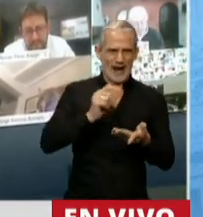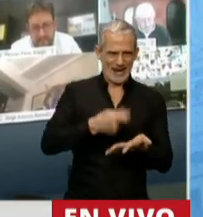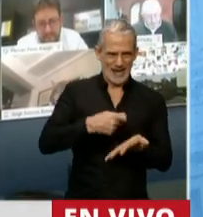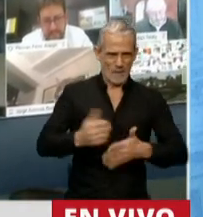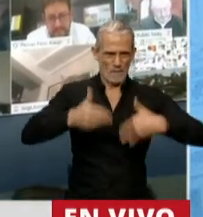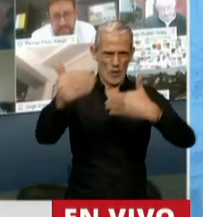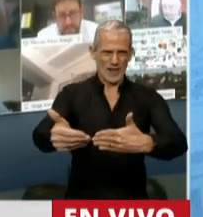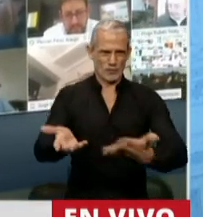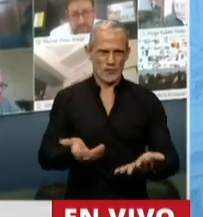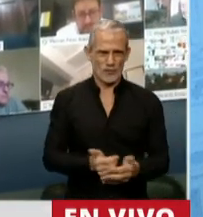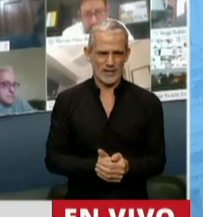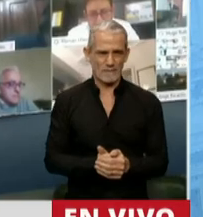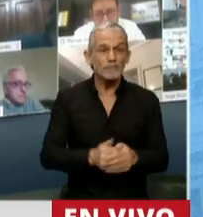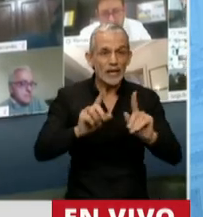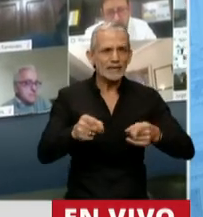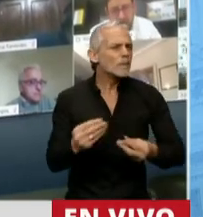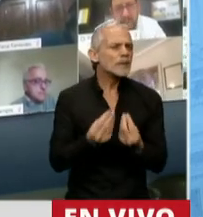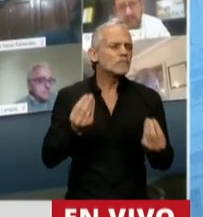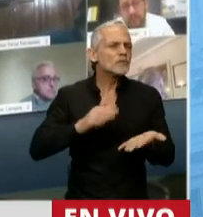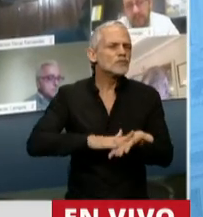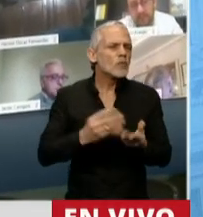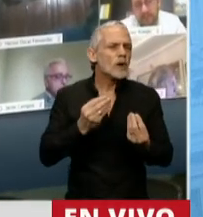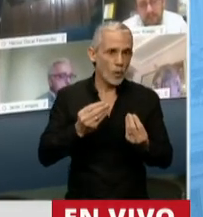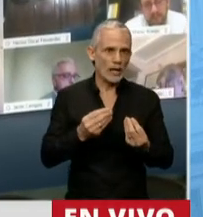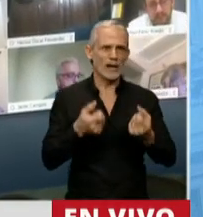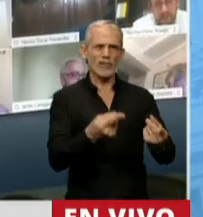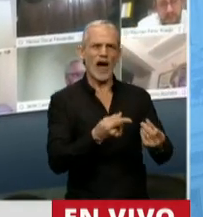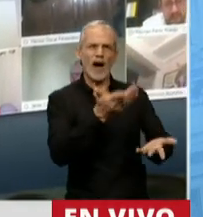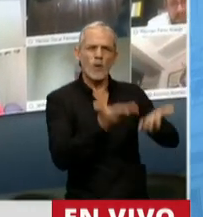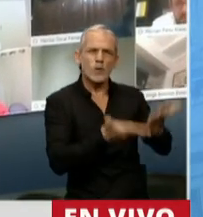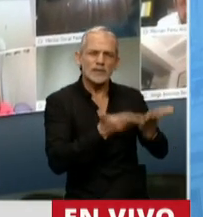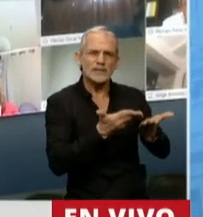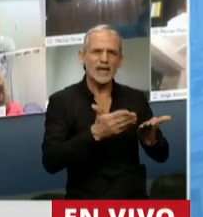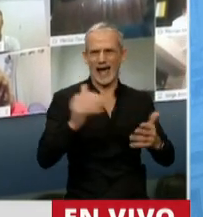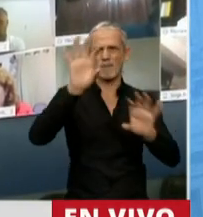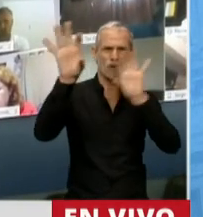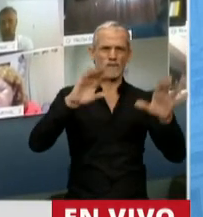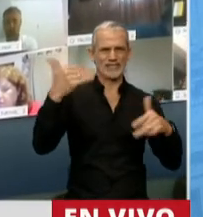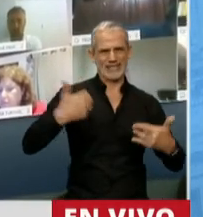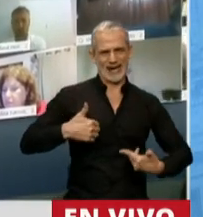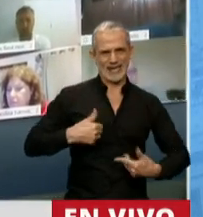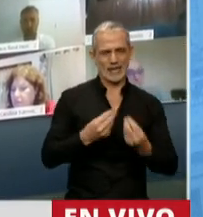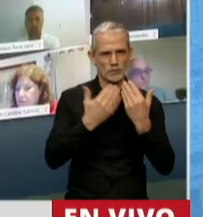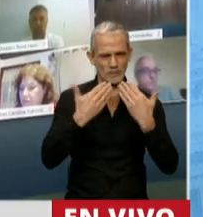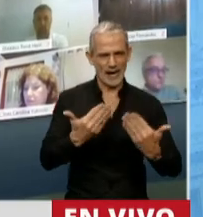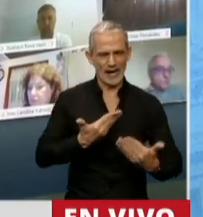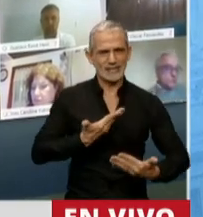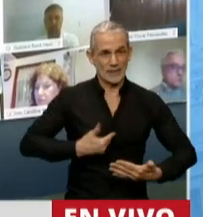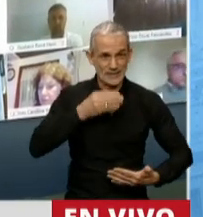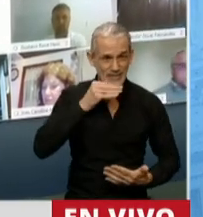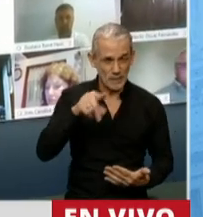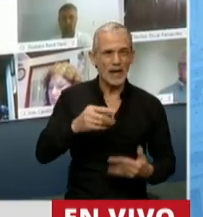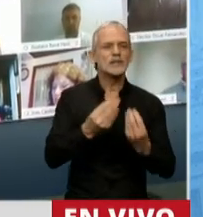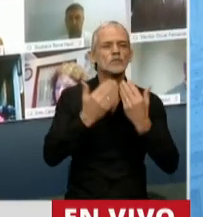Esto tiene que ver también con llevar un poco de justicia al interior de la Argentina. Muchas gracias, señor Presidente,